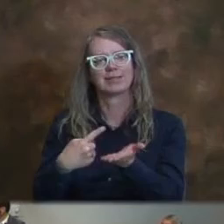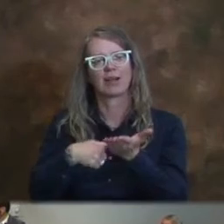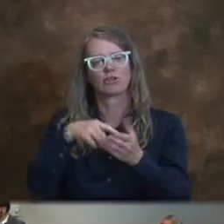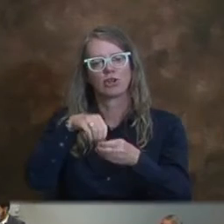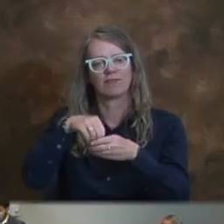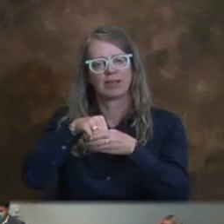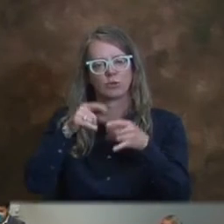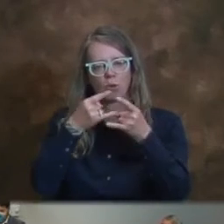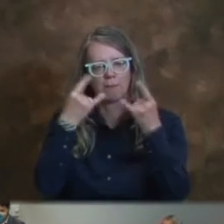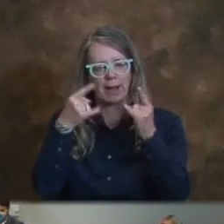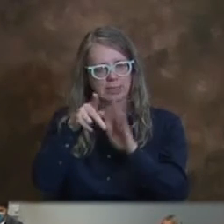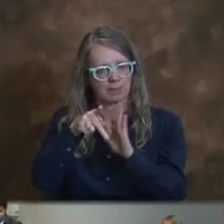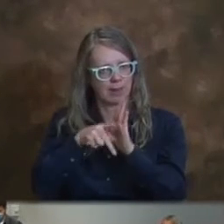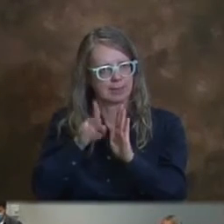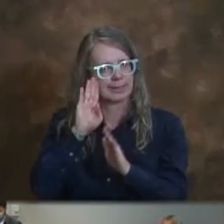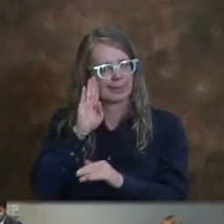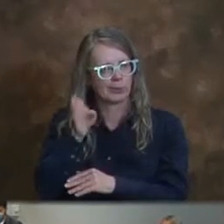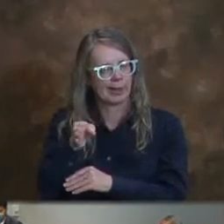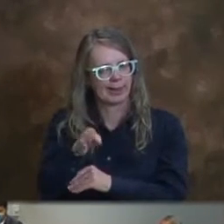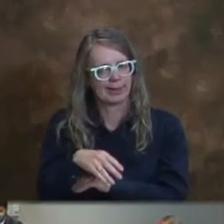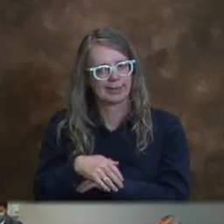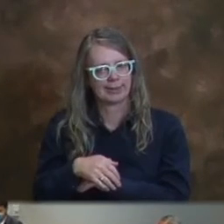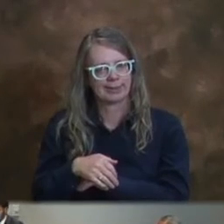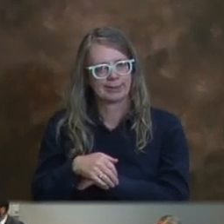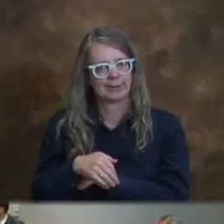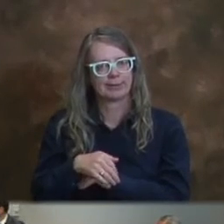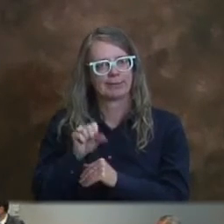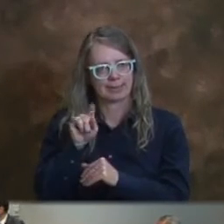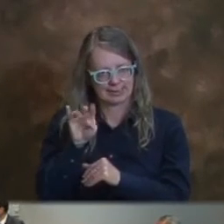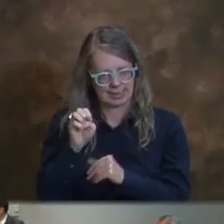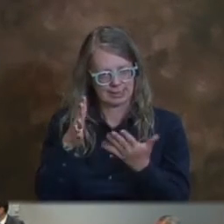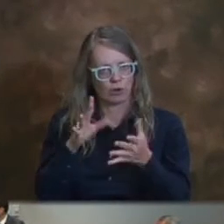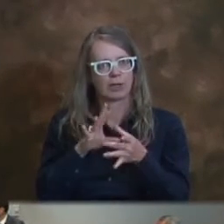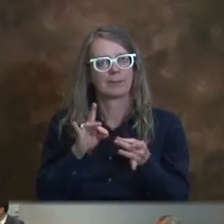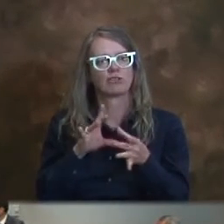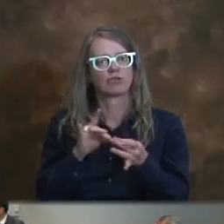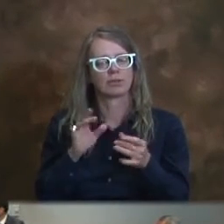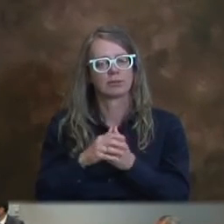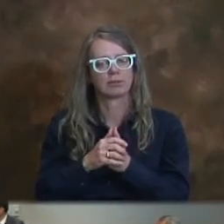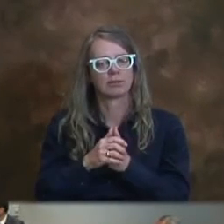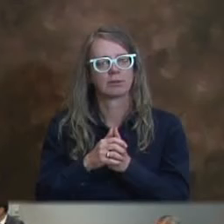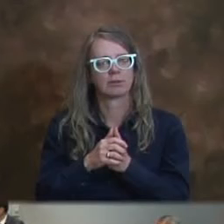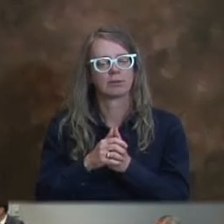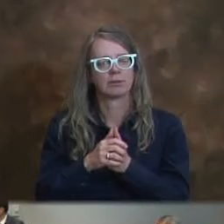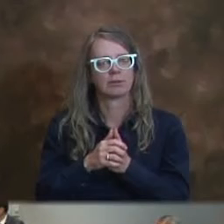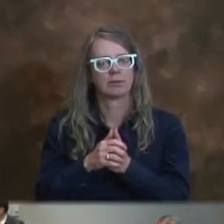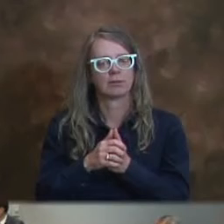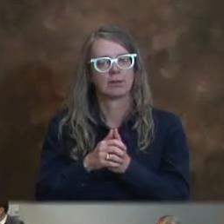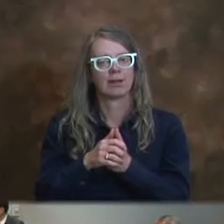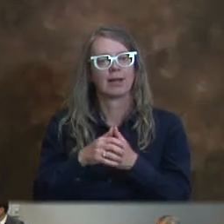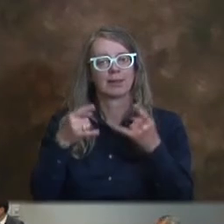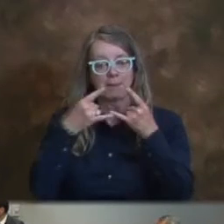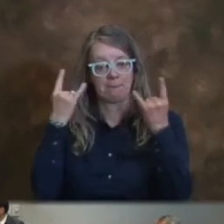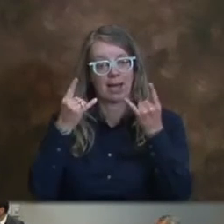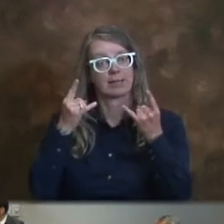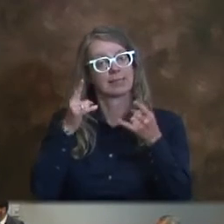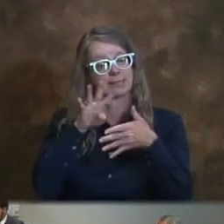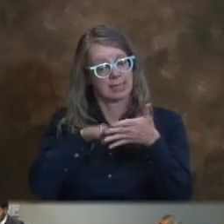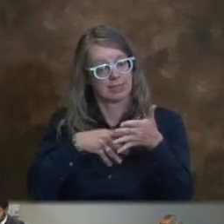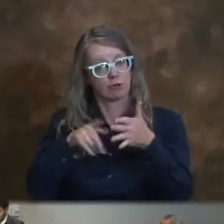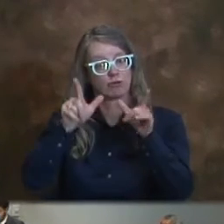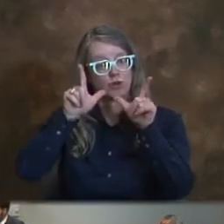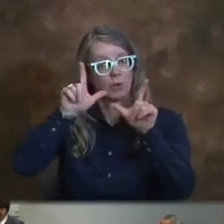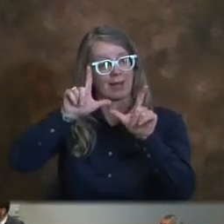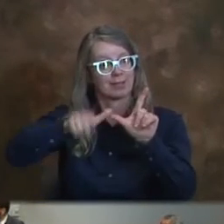la política de cubrebocas adentro. En este momento, este mandato va